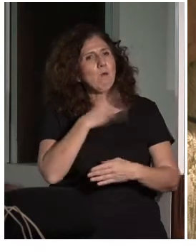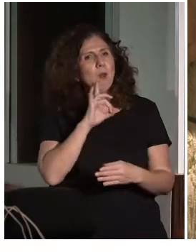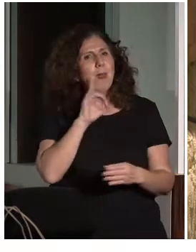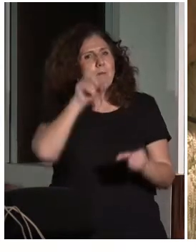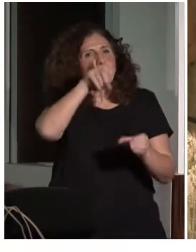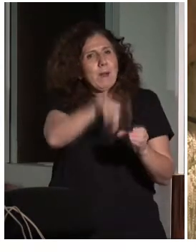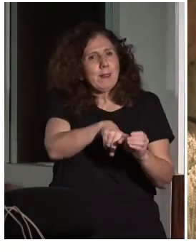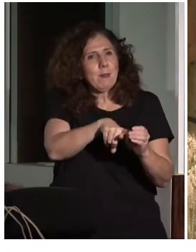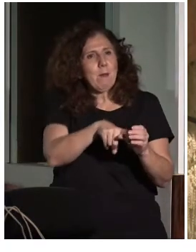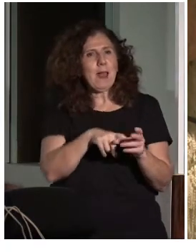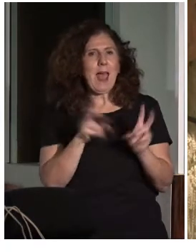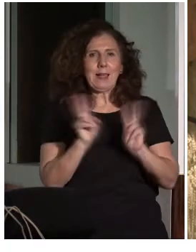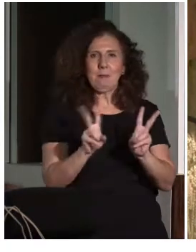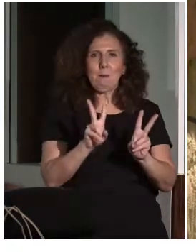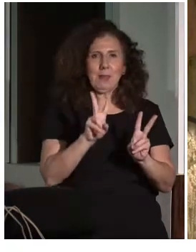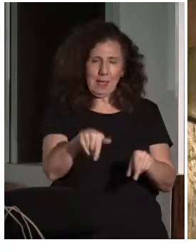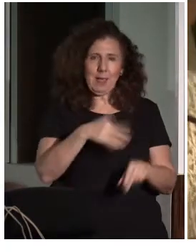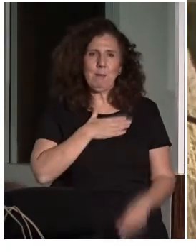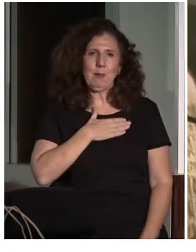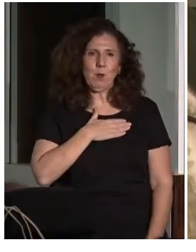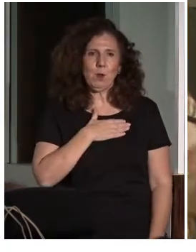agentes también de ese patrimonio. Muchas gracias.